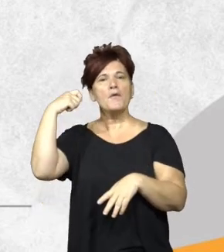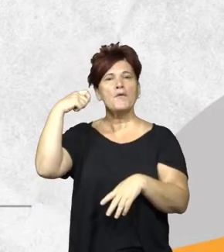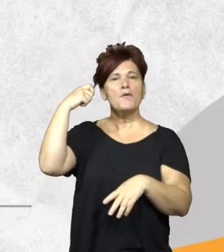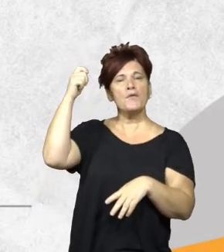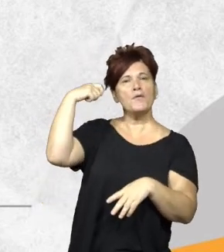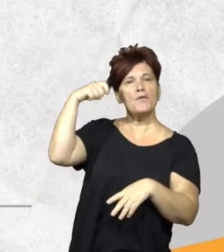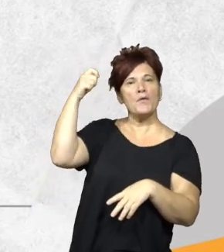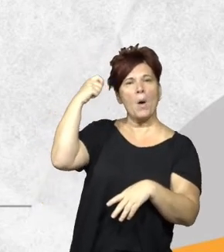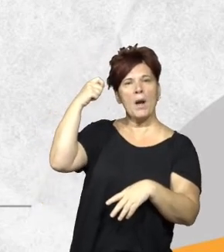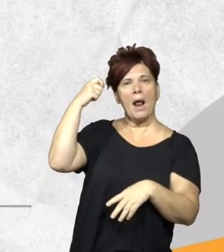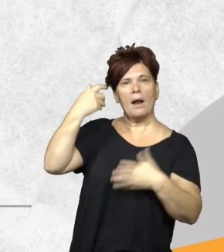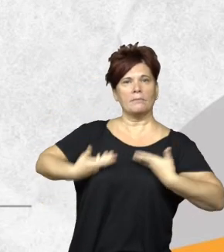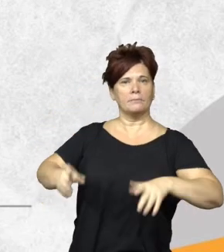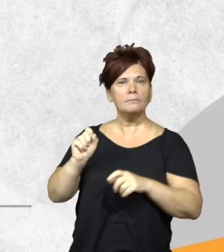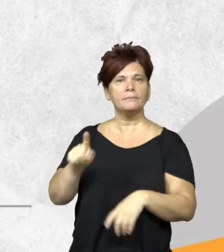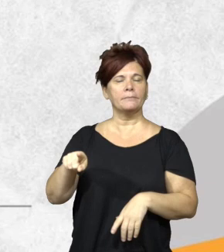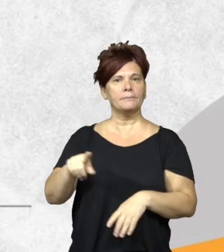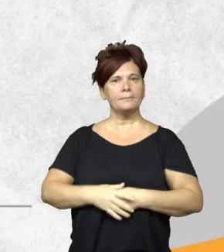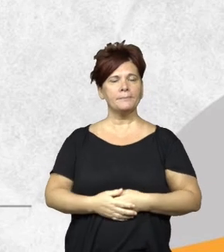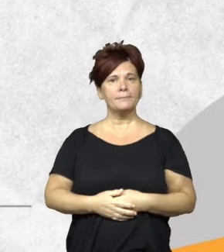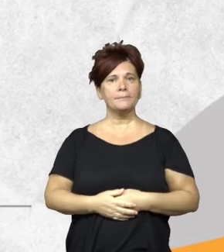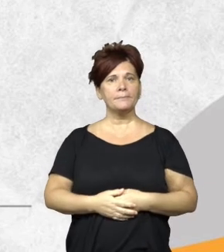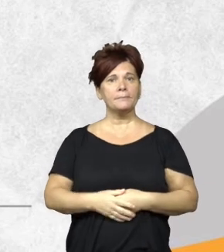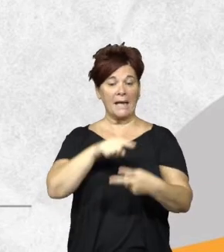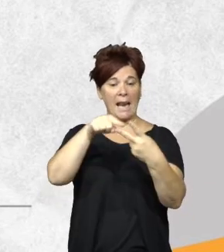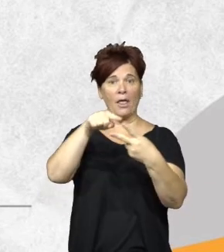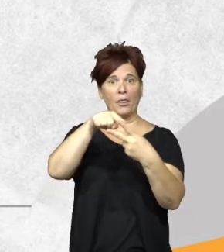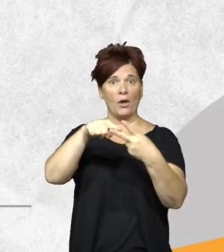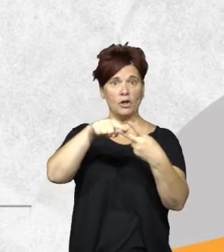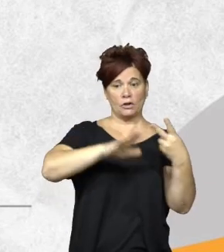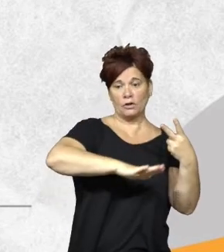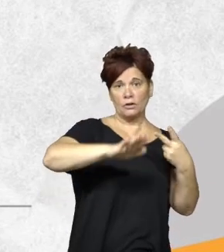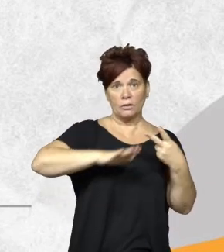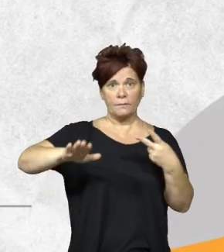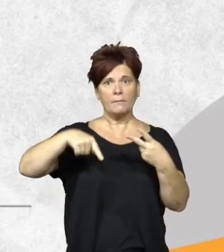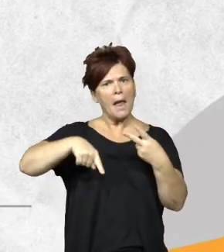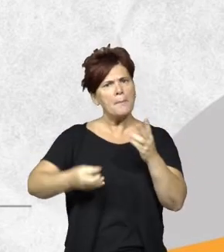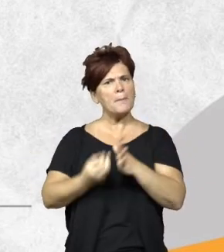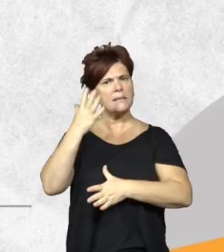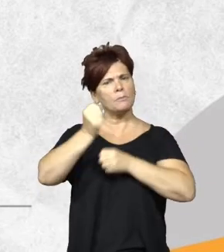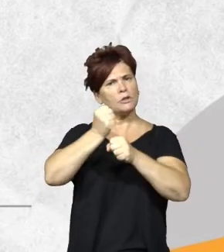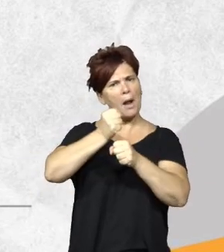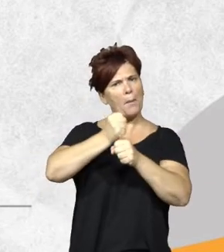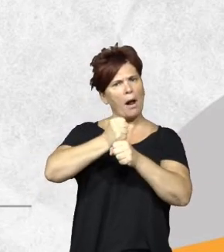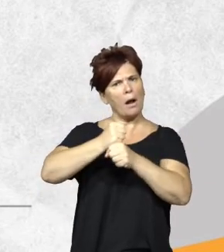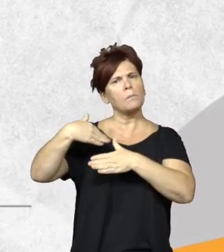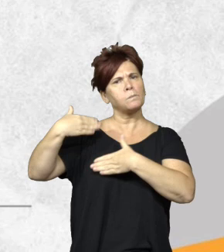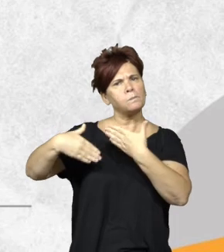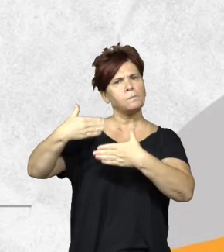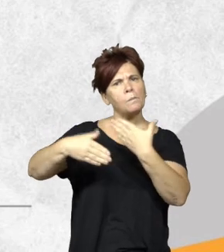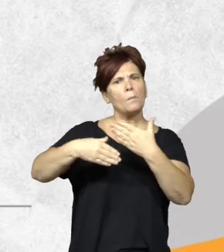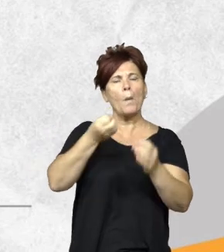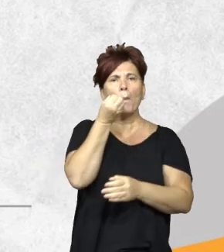en esta en estas dos áreas empezamos a trabajar en biocidas